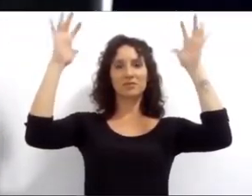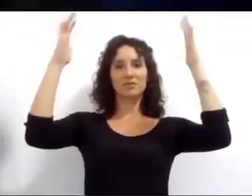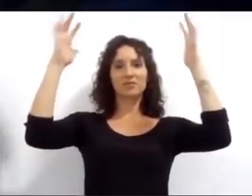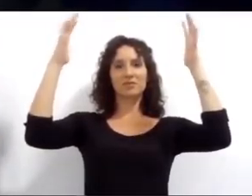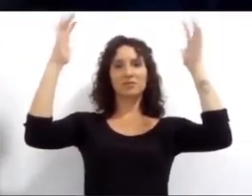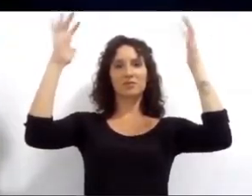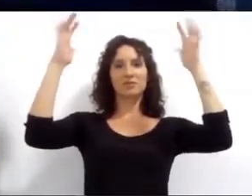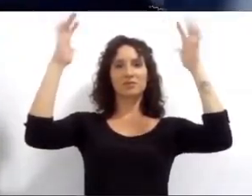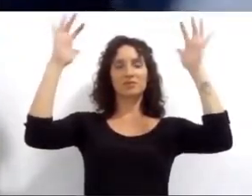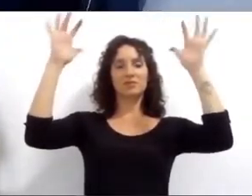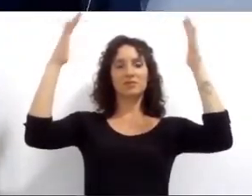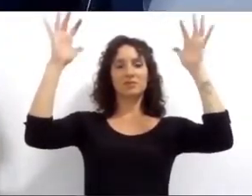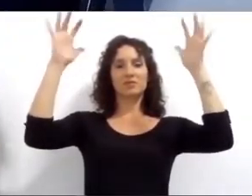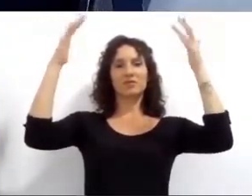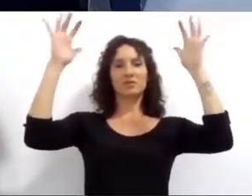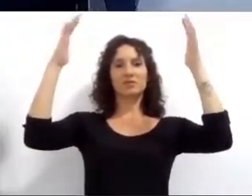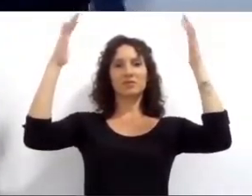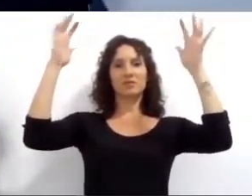gracias Gracias.